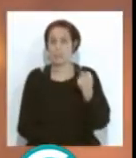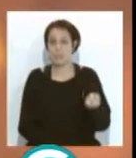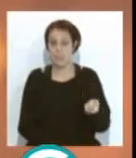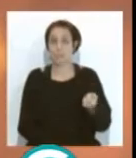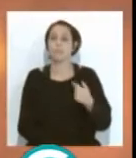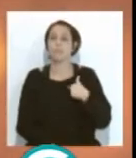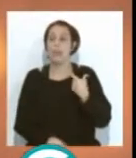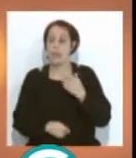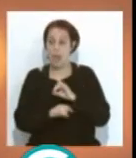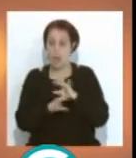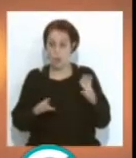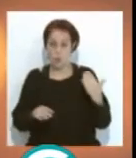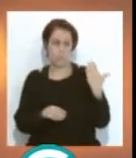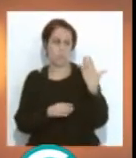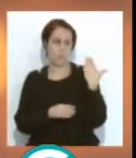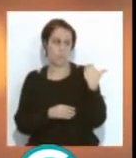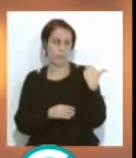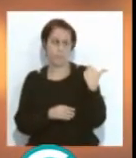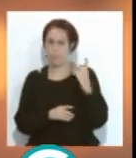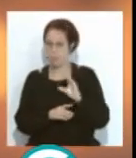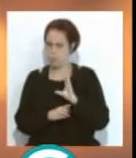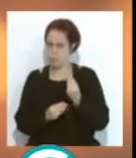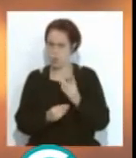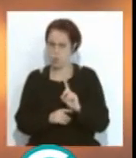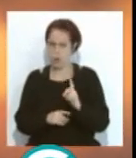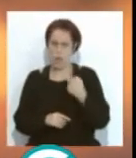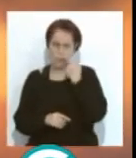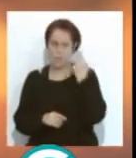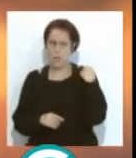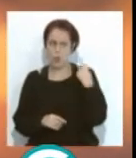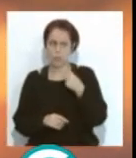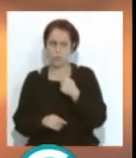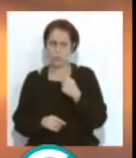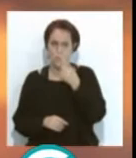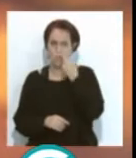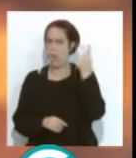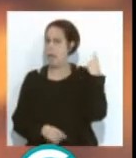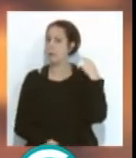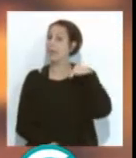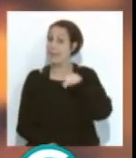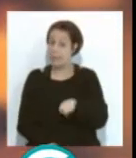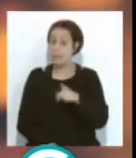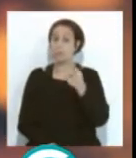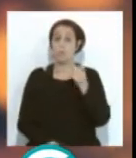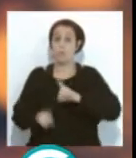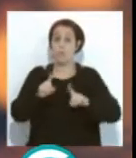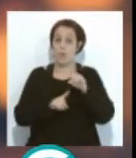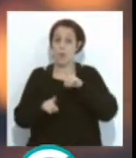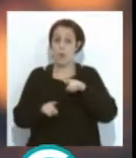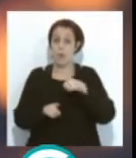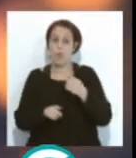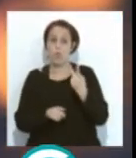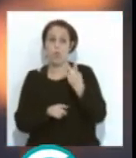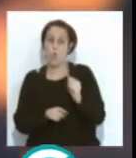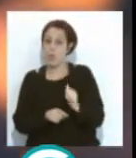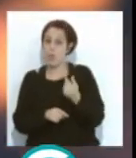de seis, que no hace tanto de esta El año pasado o el anterior, ¿no? Sí, creo que un par de años, ahí es donde ha estado realmente uno de los problemas, que es que le metes dos